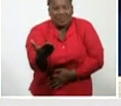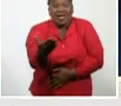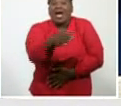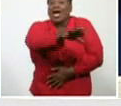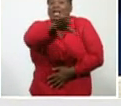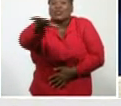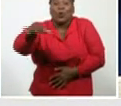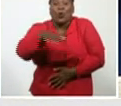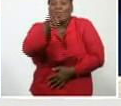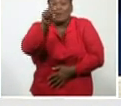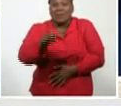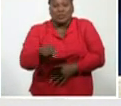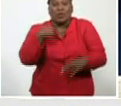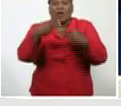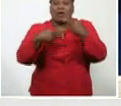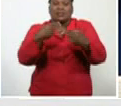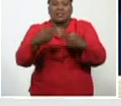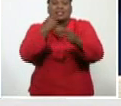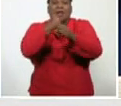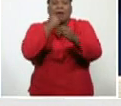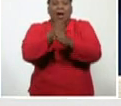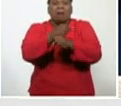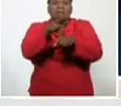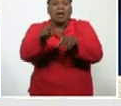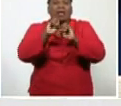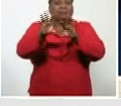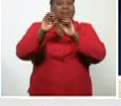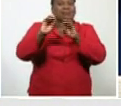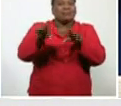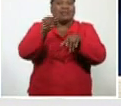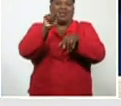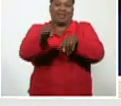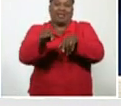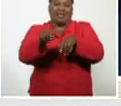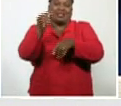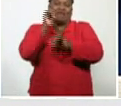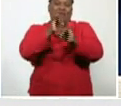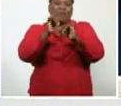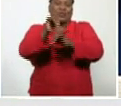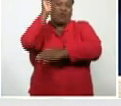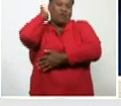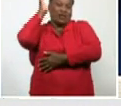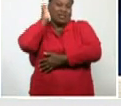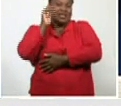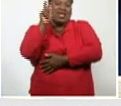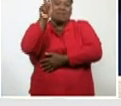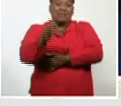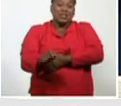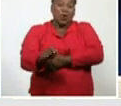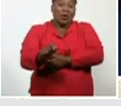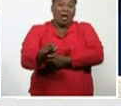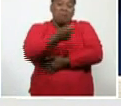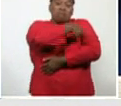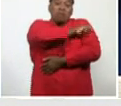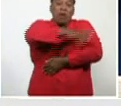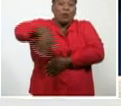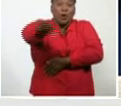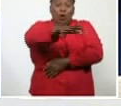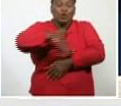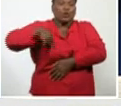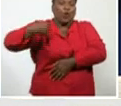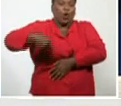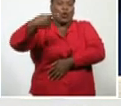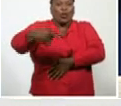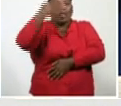hacen posible, en esta transmisión, y a la población, que continuamente, nos da muestras de agradecimiento, que la información